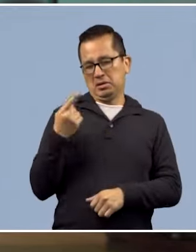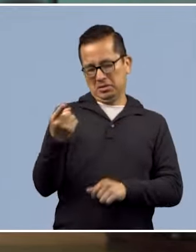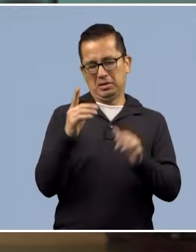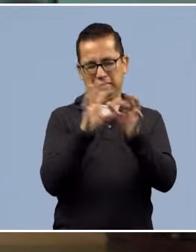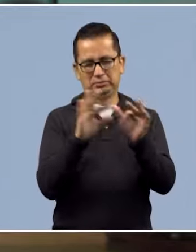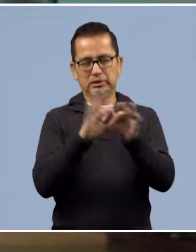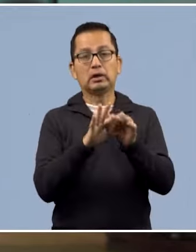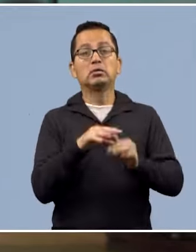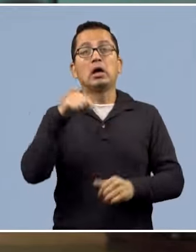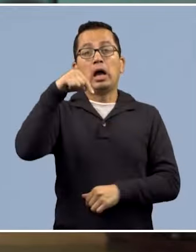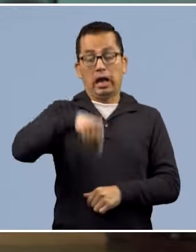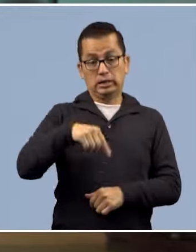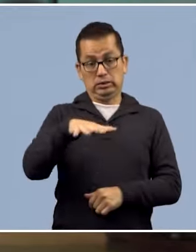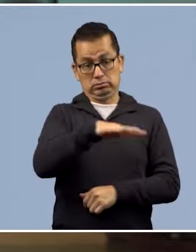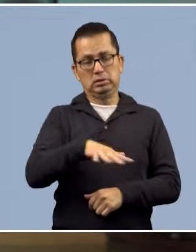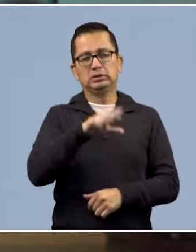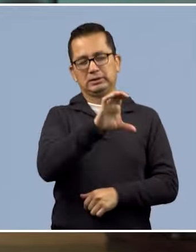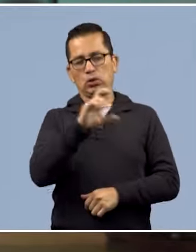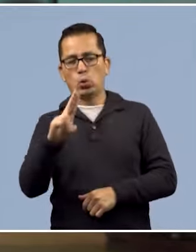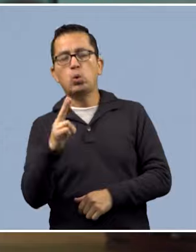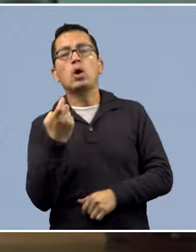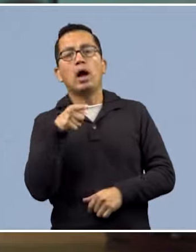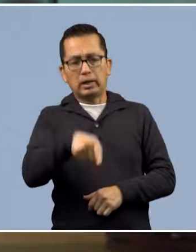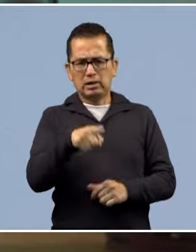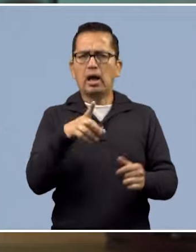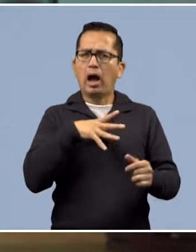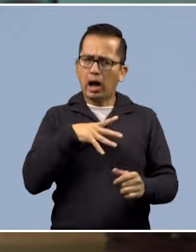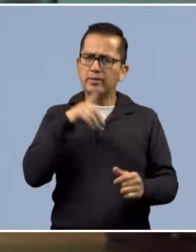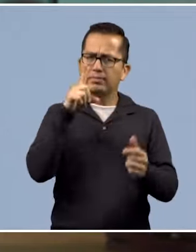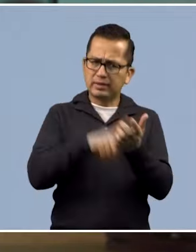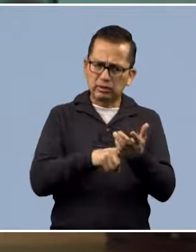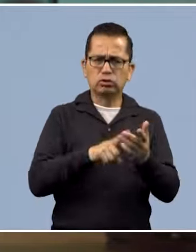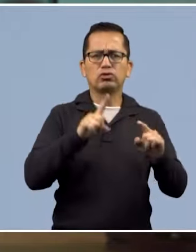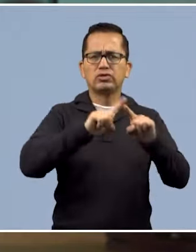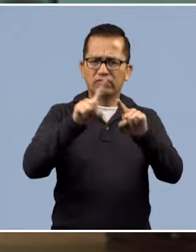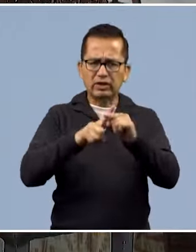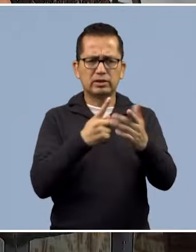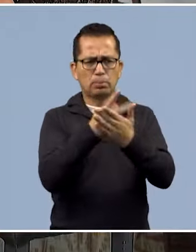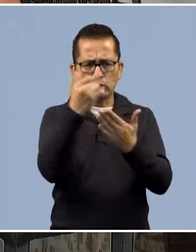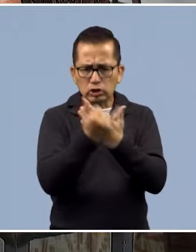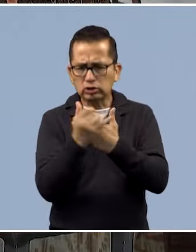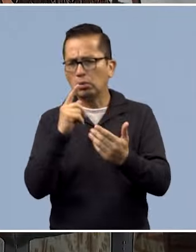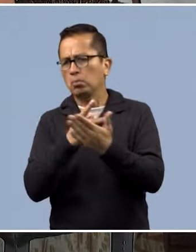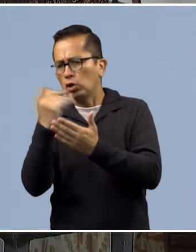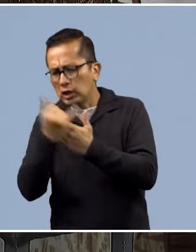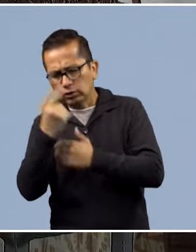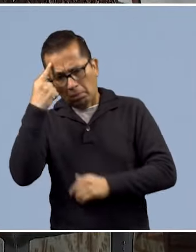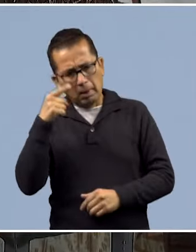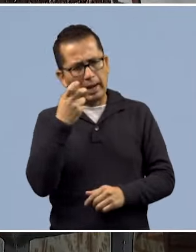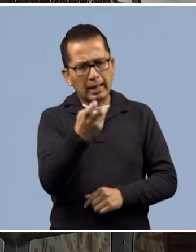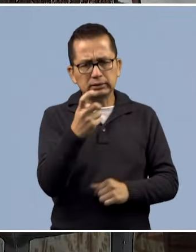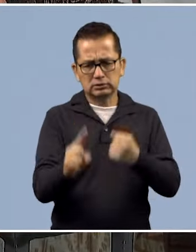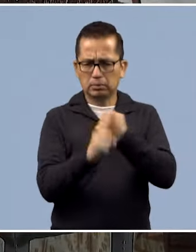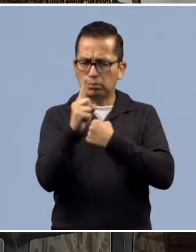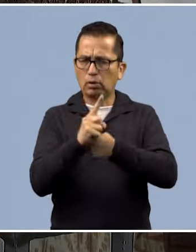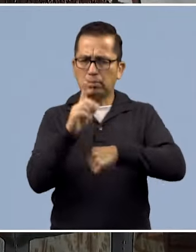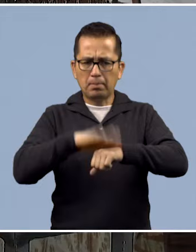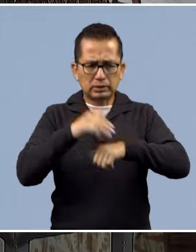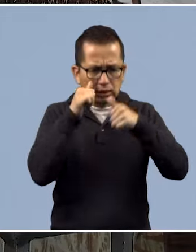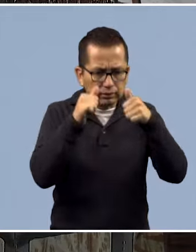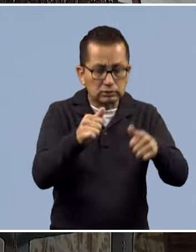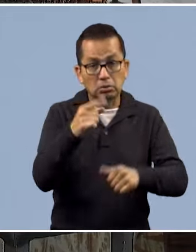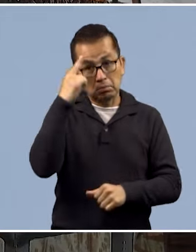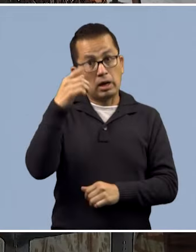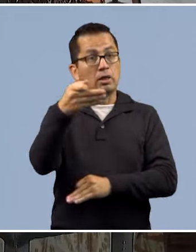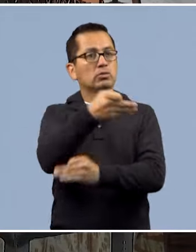el reportaje REN, pues aquí incluso en Ciudad Universitaria también se han impulsado varios proyectos que ayudan a hacer frente a esta situación y que incluso